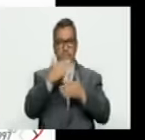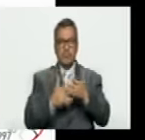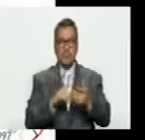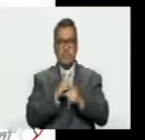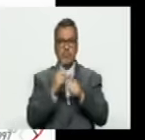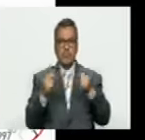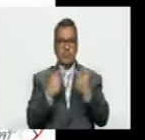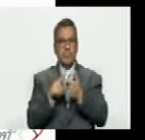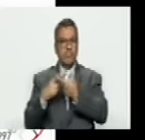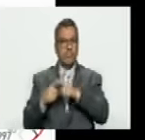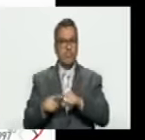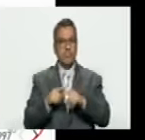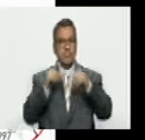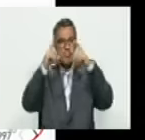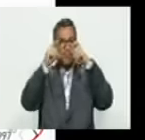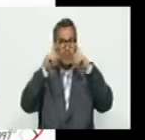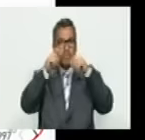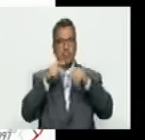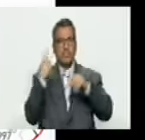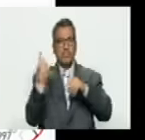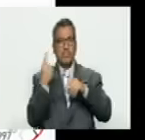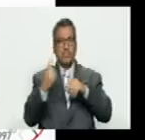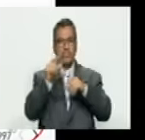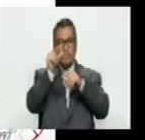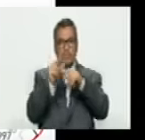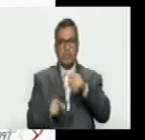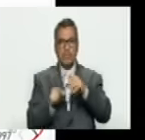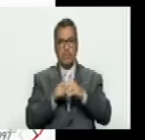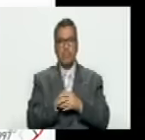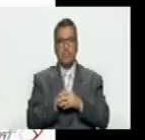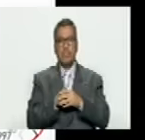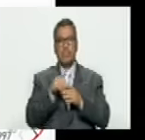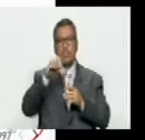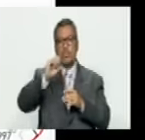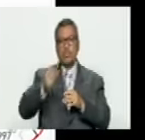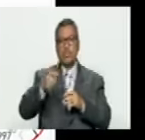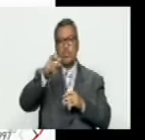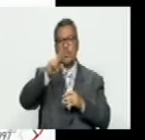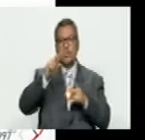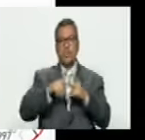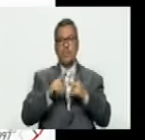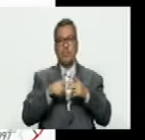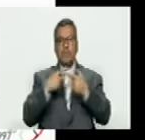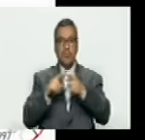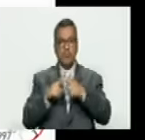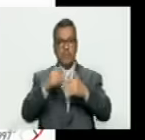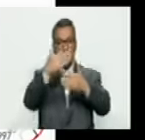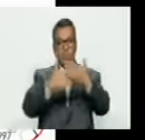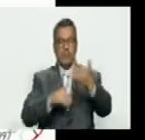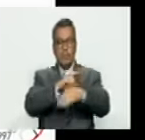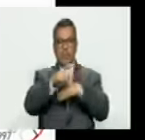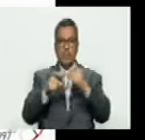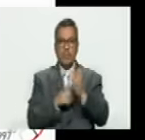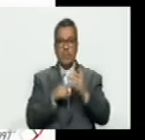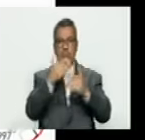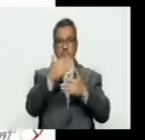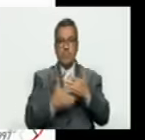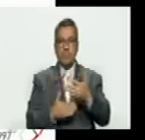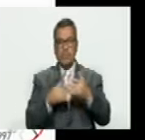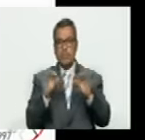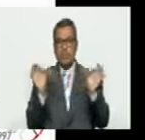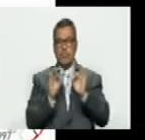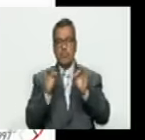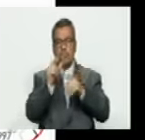variados hay una foto que es nada más el QR hay otra foto que es el QR con el acta hay otra foto que es el acta completa pero el formato no es